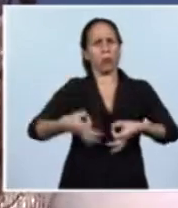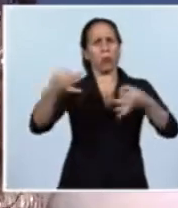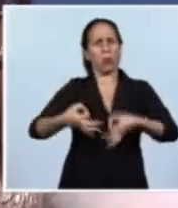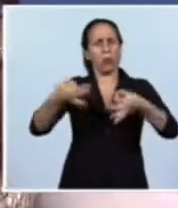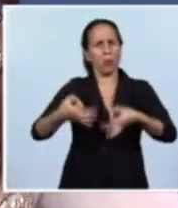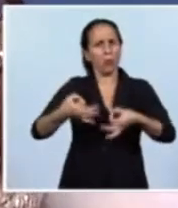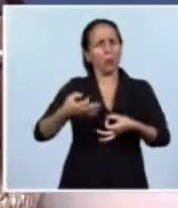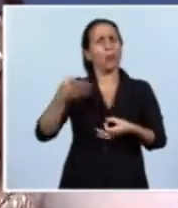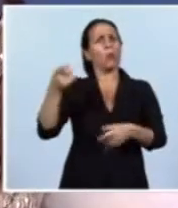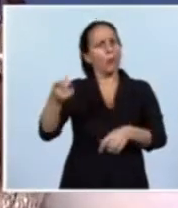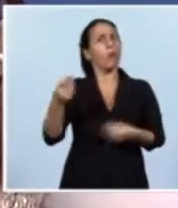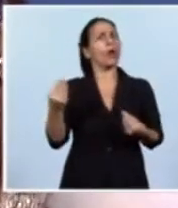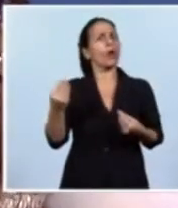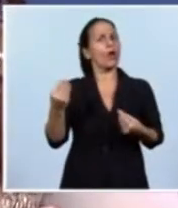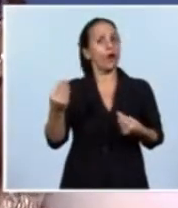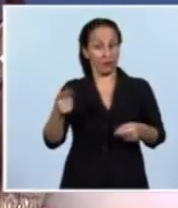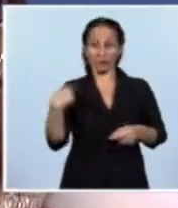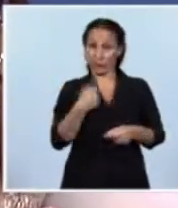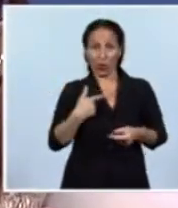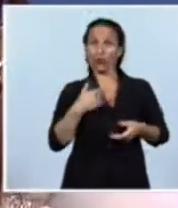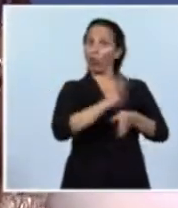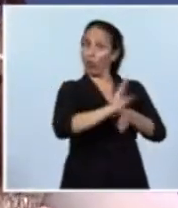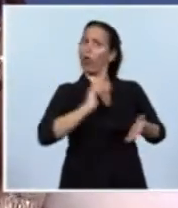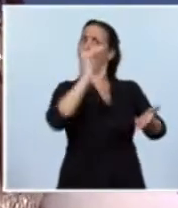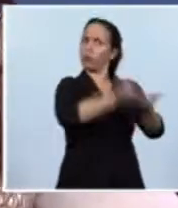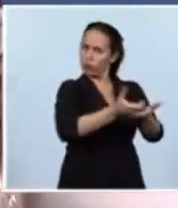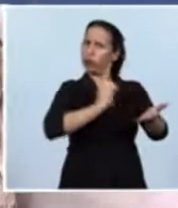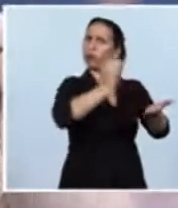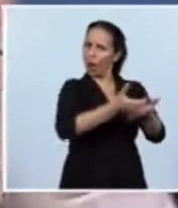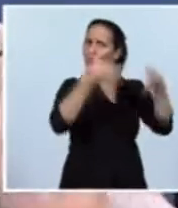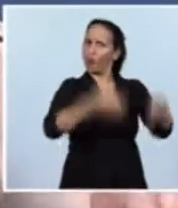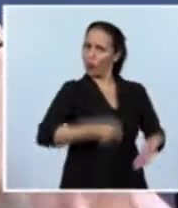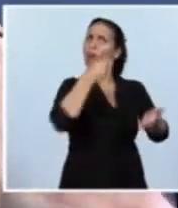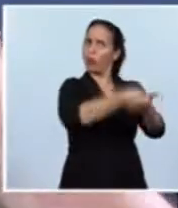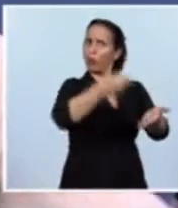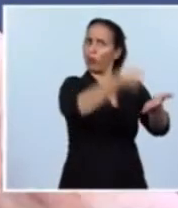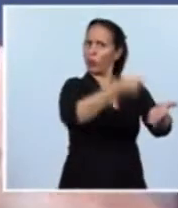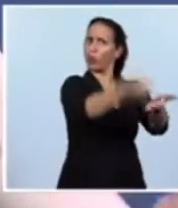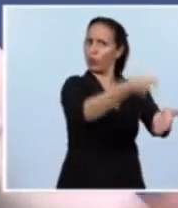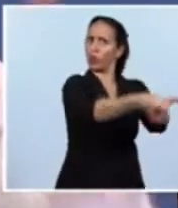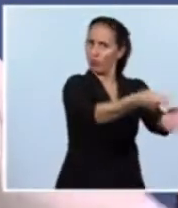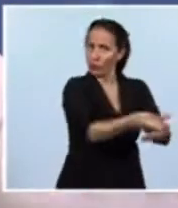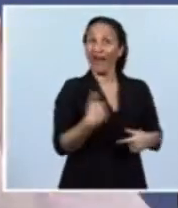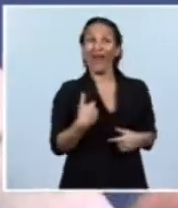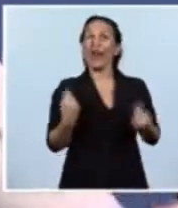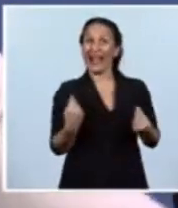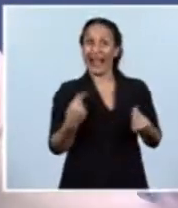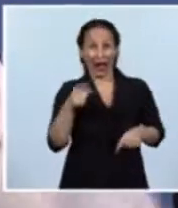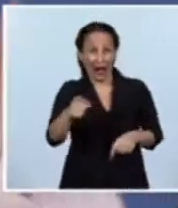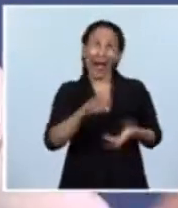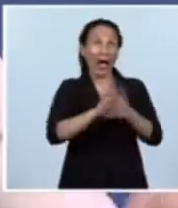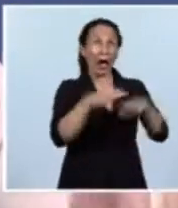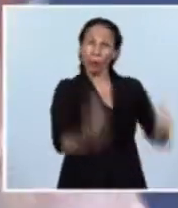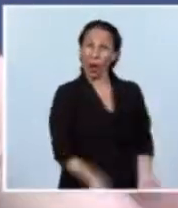porque hemos honrado la deuda y la vamos a seguir honrando, lo que no vamos a honrar jamás es la usura